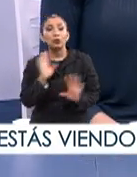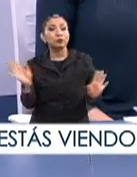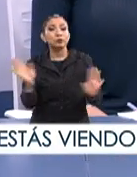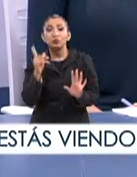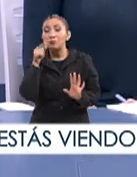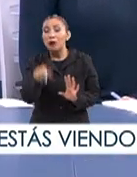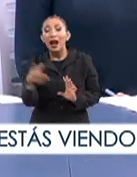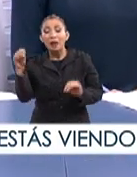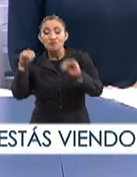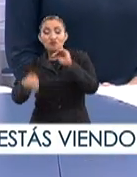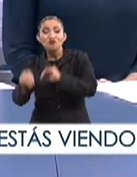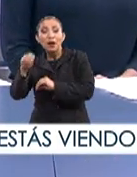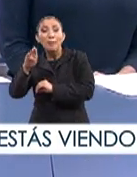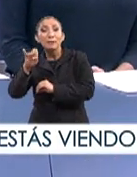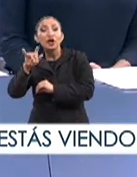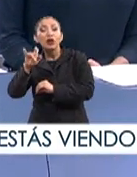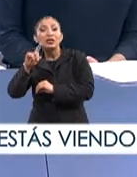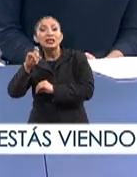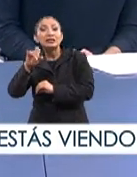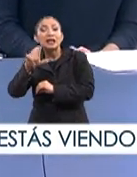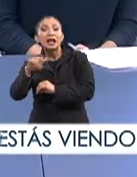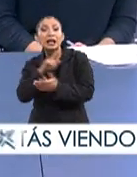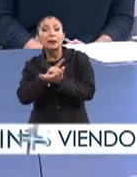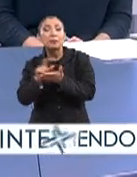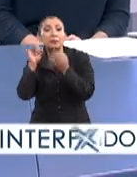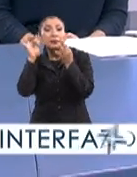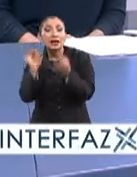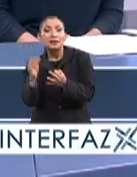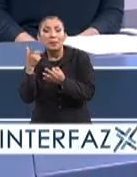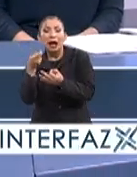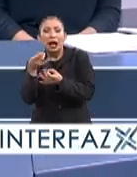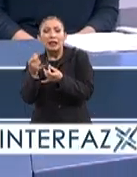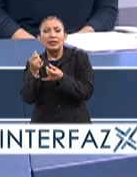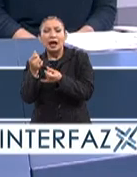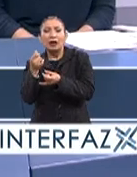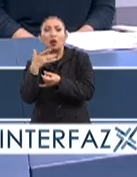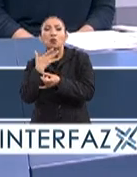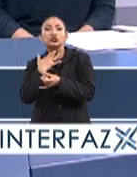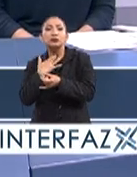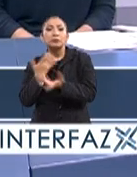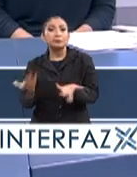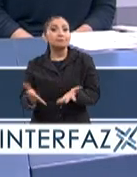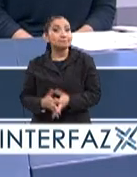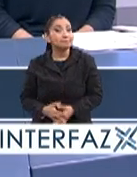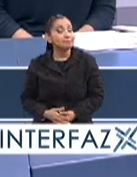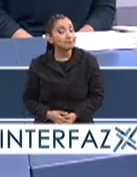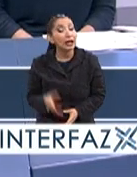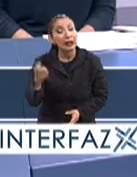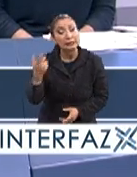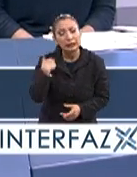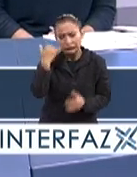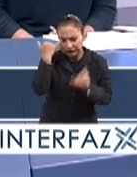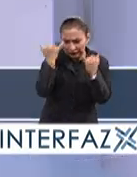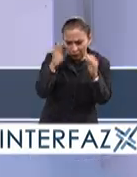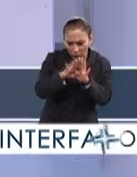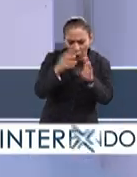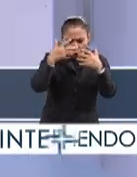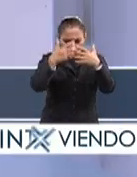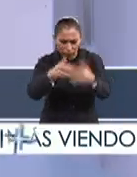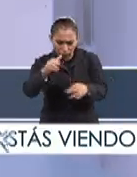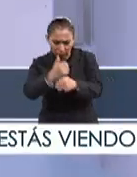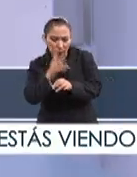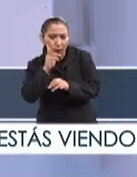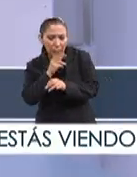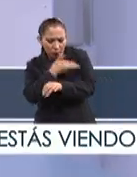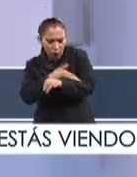por medio para hacer las operaciones de separación y purificación y obtener la calidad adecuada del biocombustible. Entonces era el reto, construir la planta,